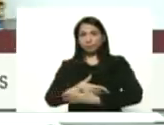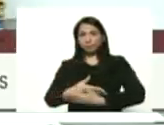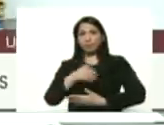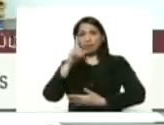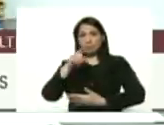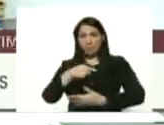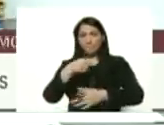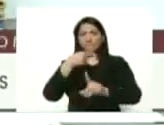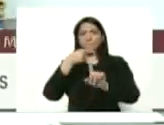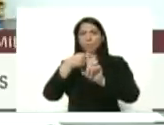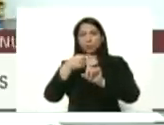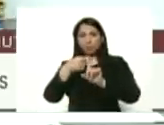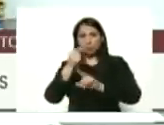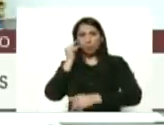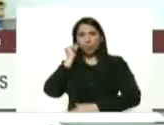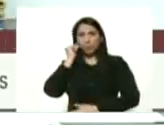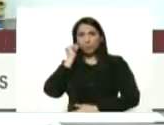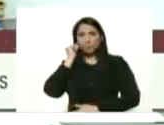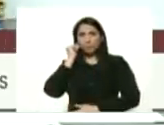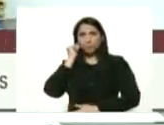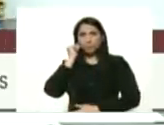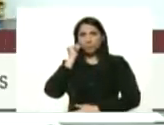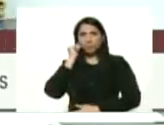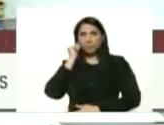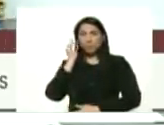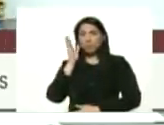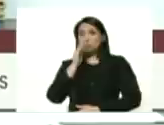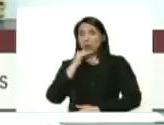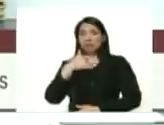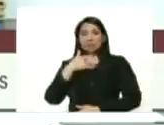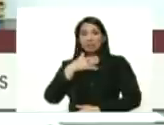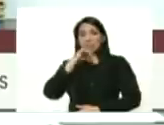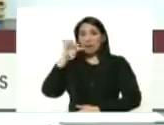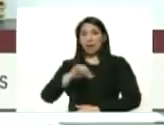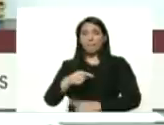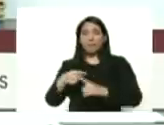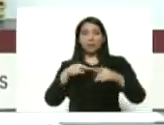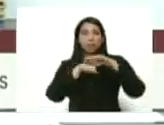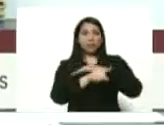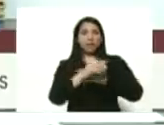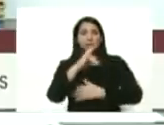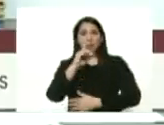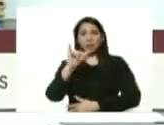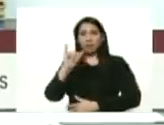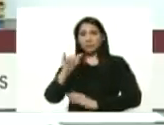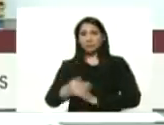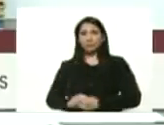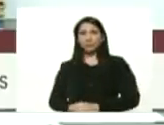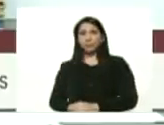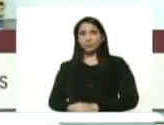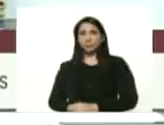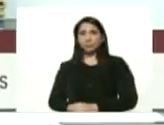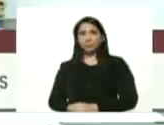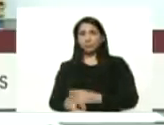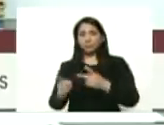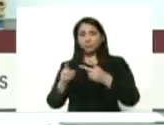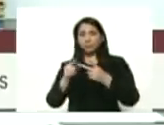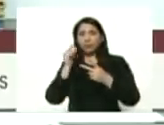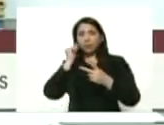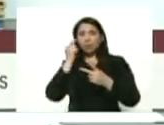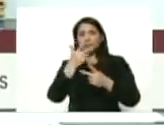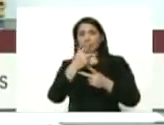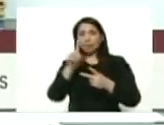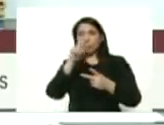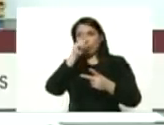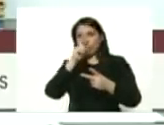dio positivo estaba sintomática ingresada a un hospital sentinela mujer de 31